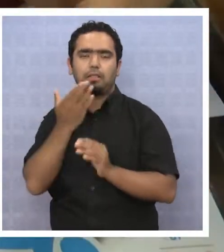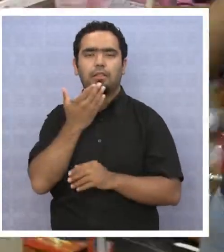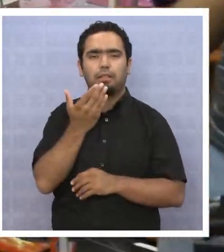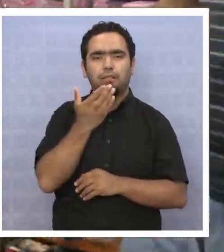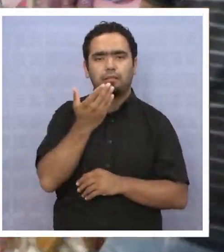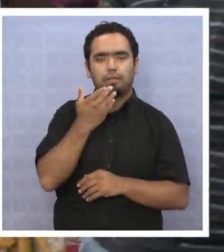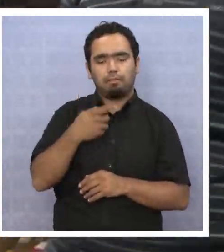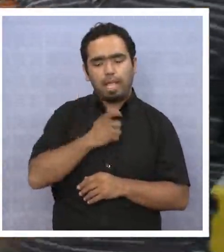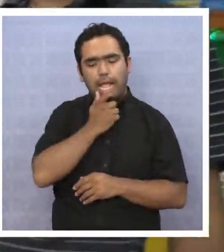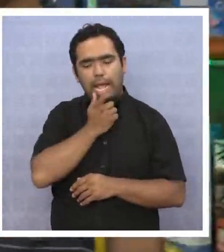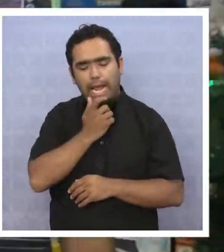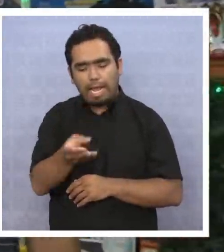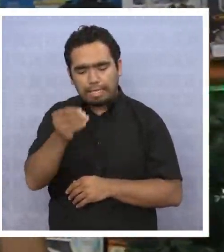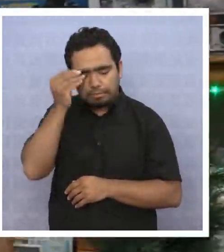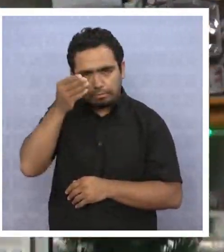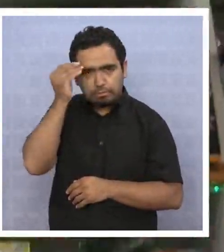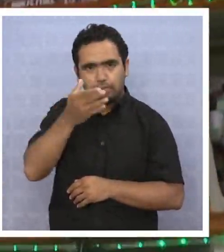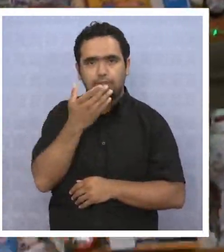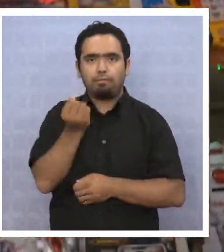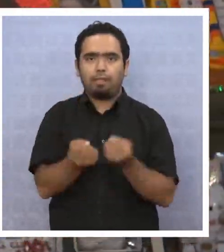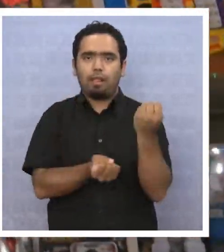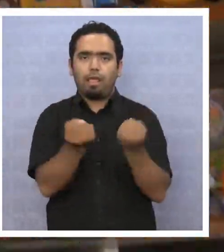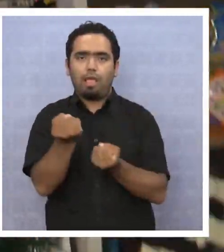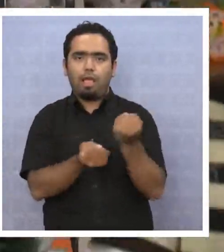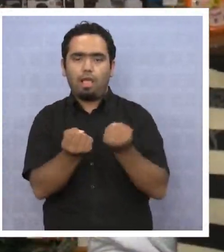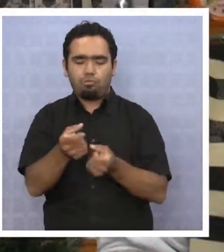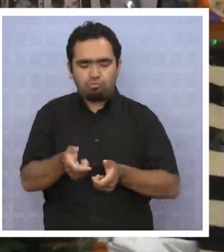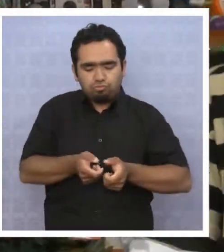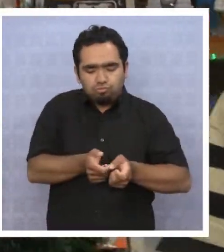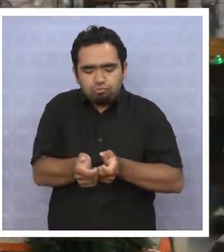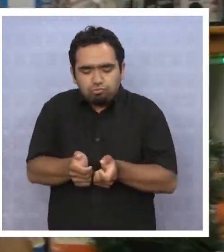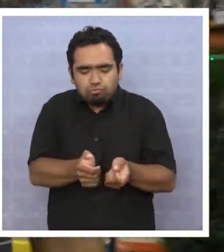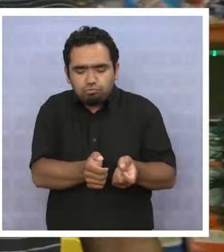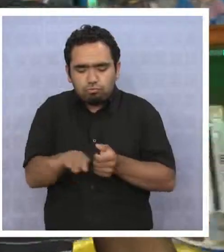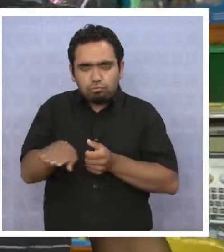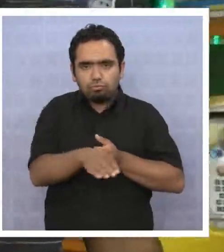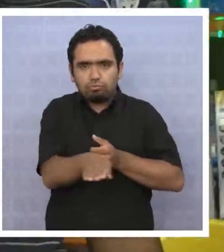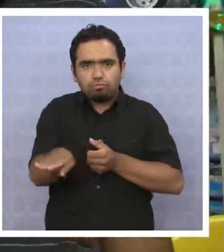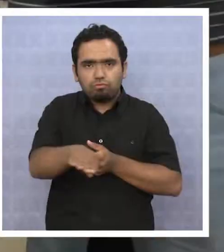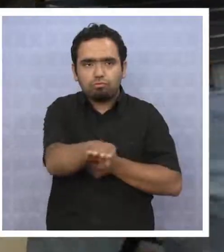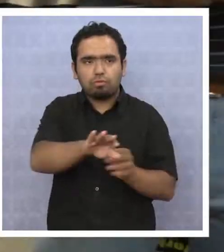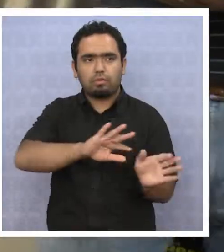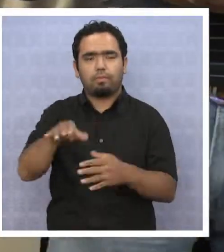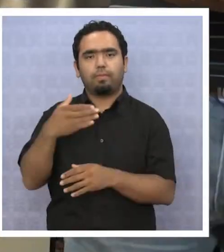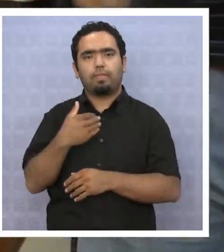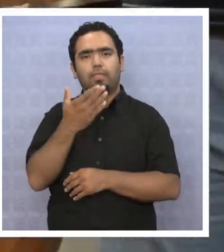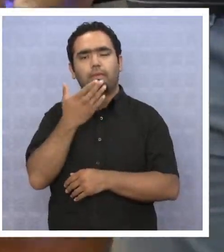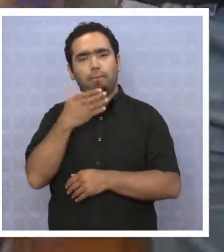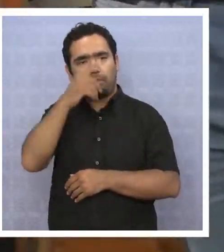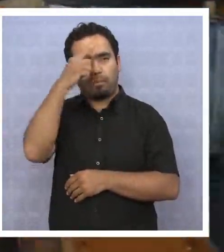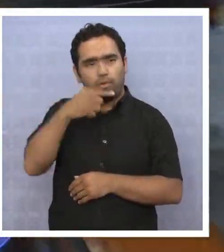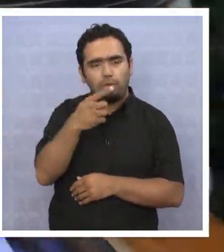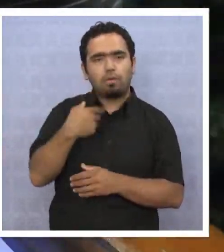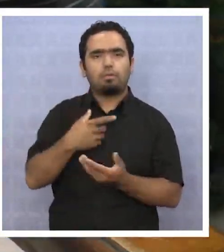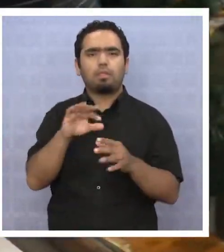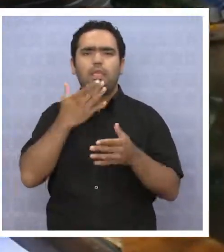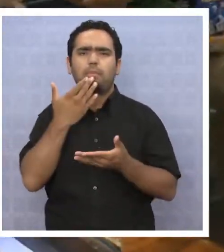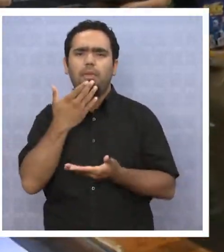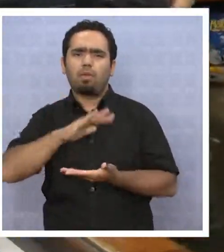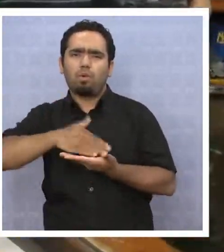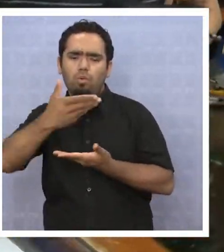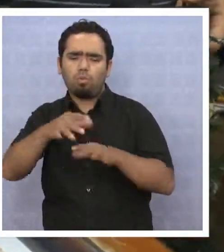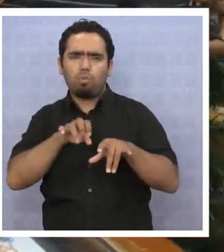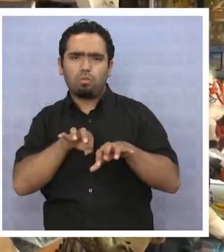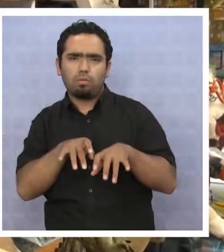clásicos helicópteros y autos a control remoto. Buscando más muñecas, helicópteros, computador. Eso más